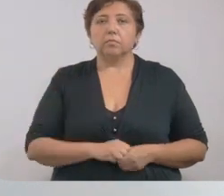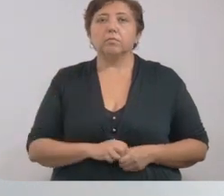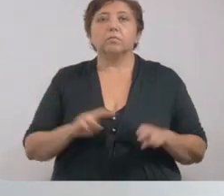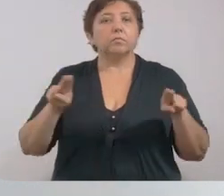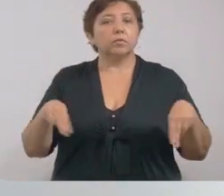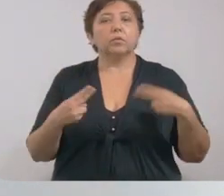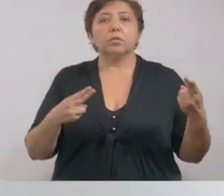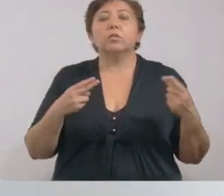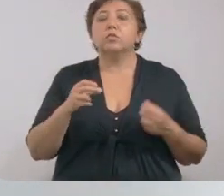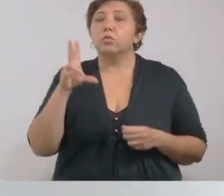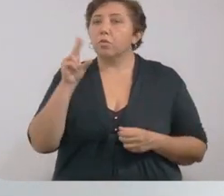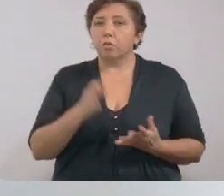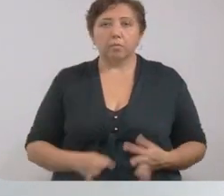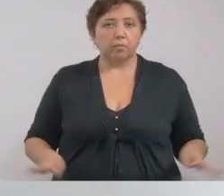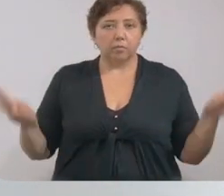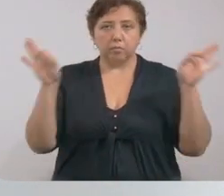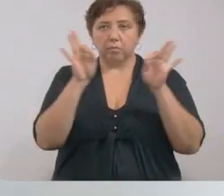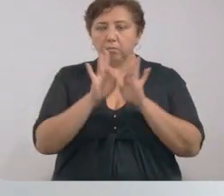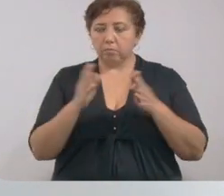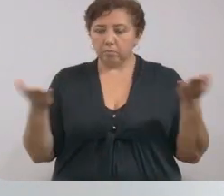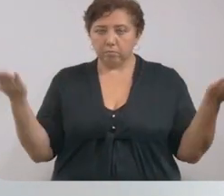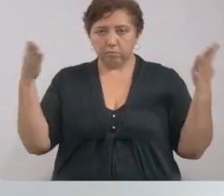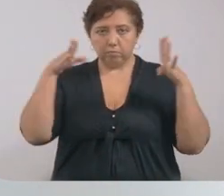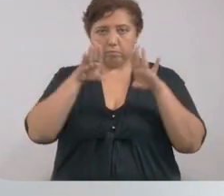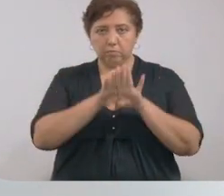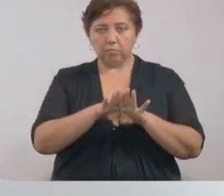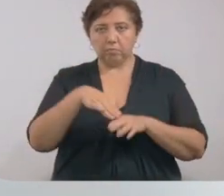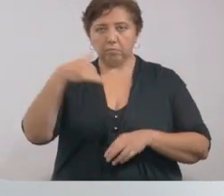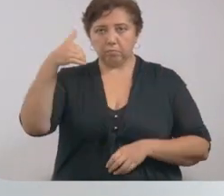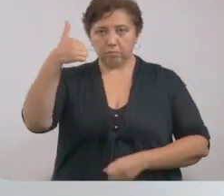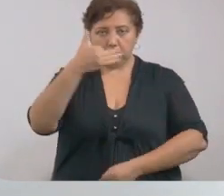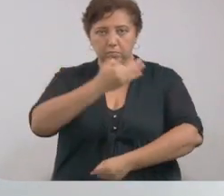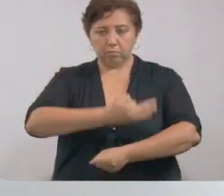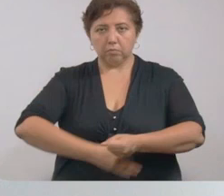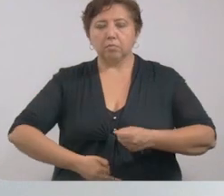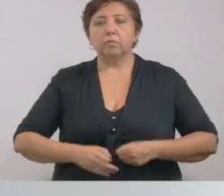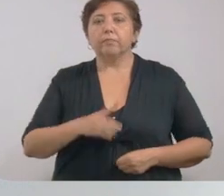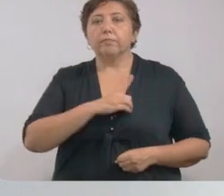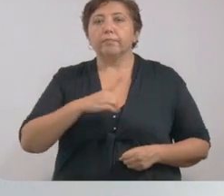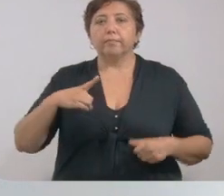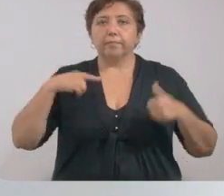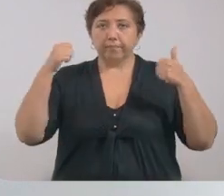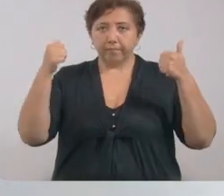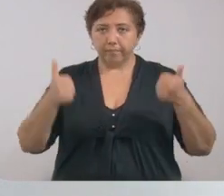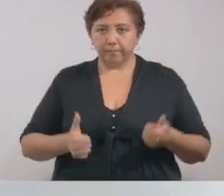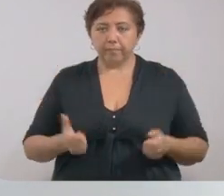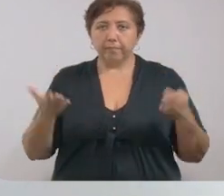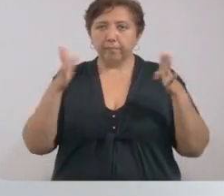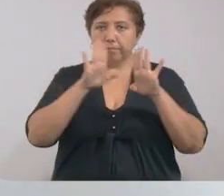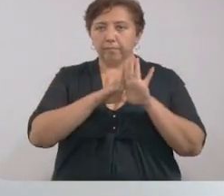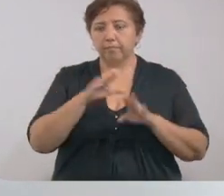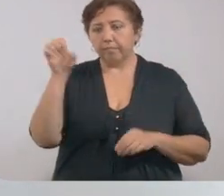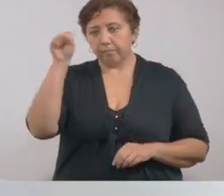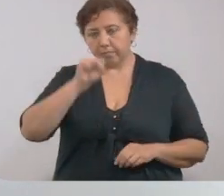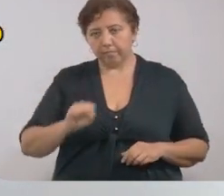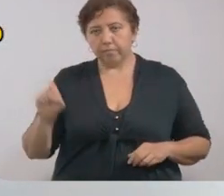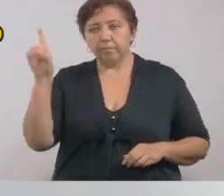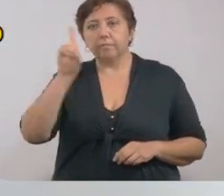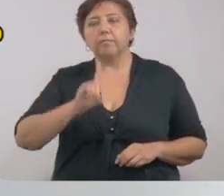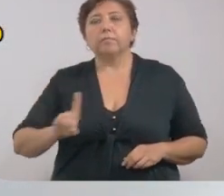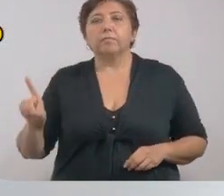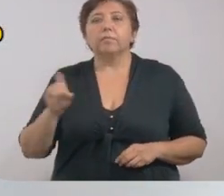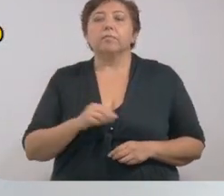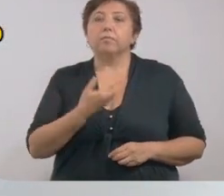Los negocios no esenciales deberán cerrar a más tardar a las 6 de la tarde y deberán permanecer cerrados sábados y domingos.